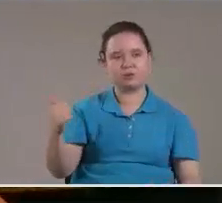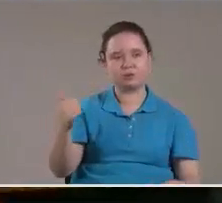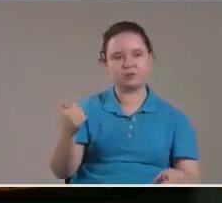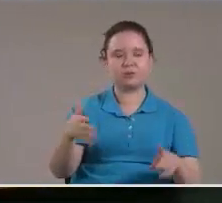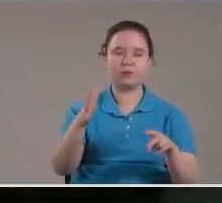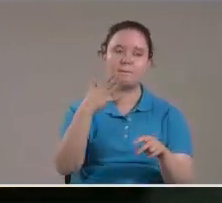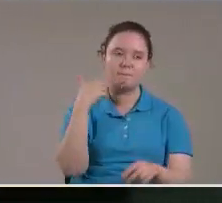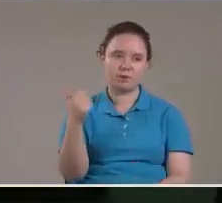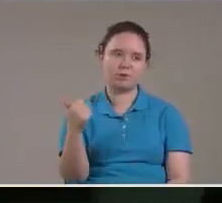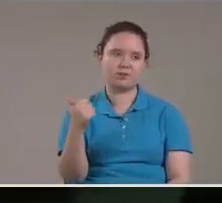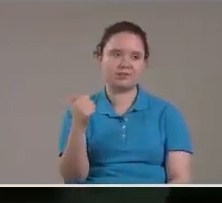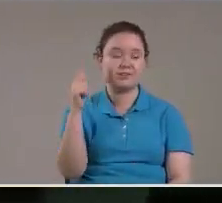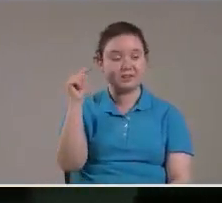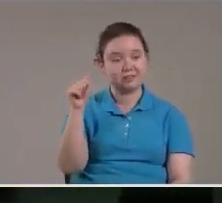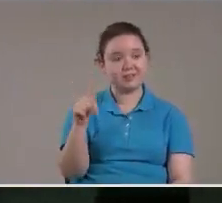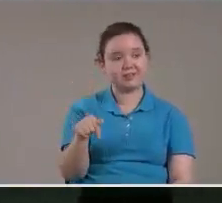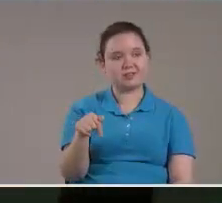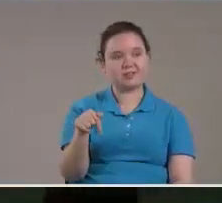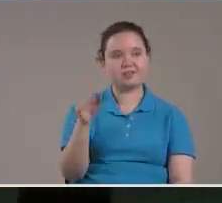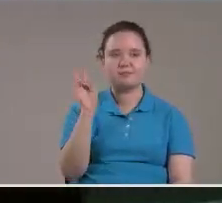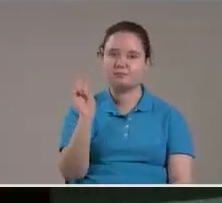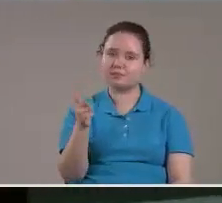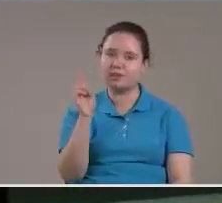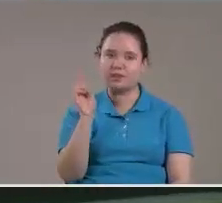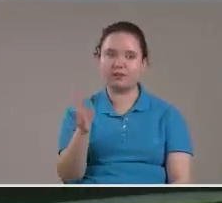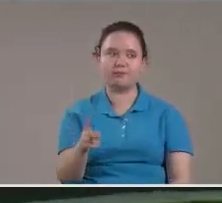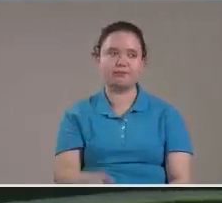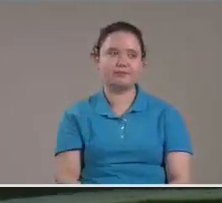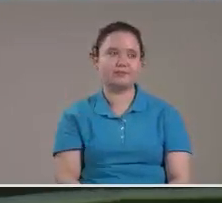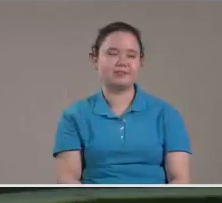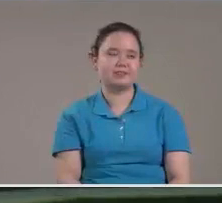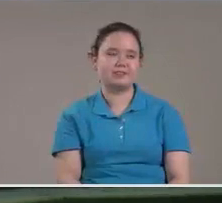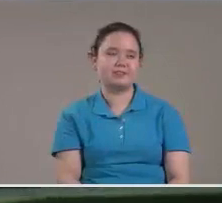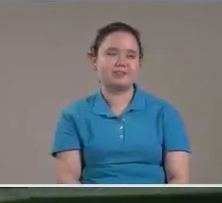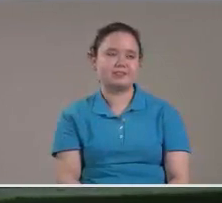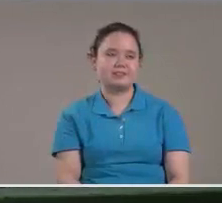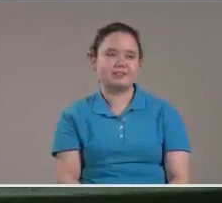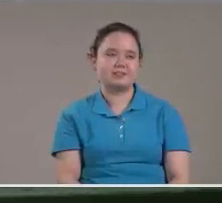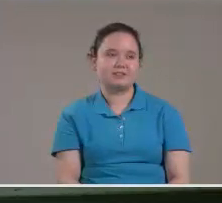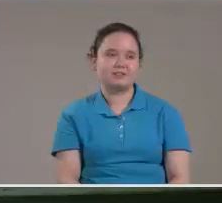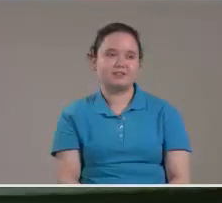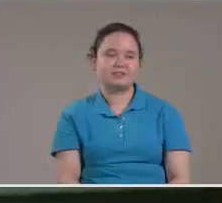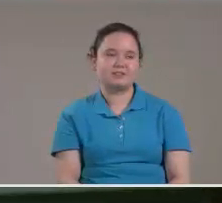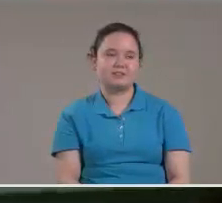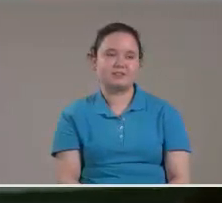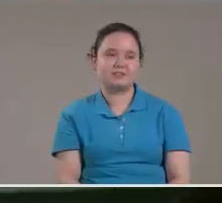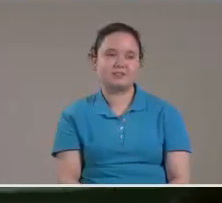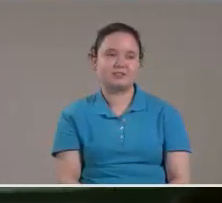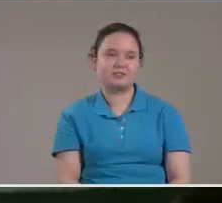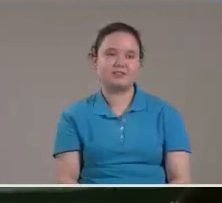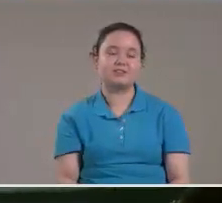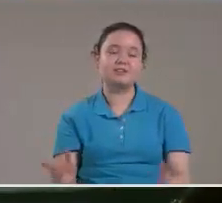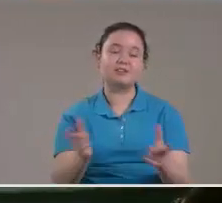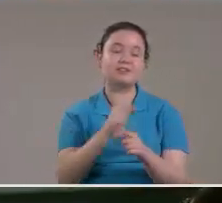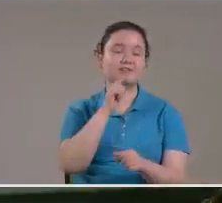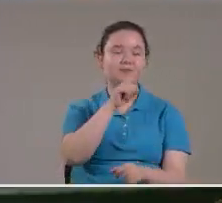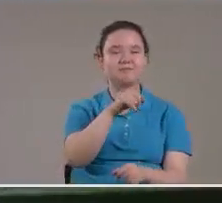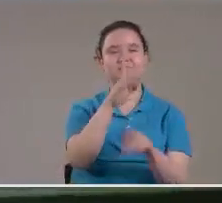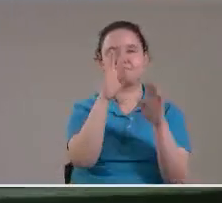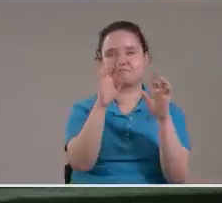Aquí en Guatemala Y a ese Al que siempre Sacan Con él Se acaban Todos los cañones